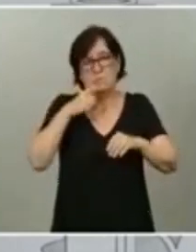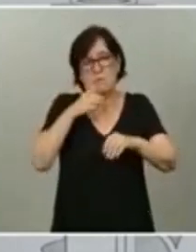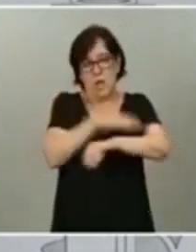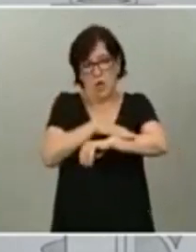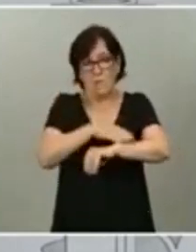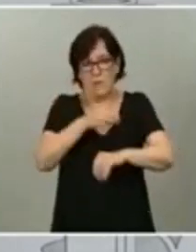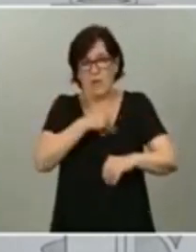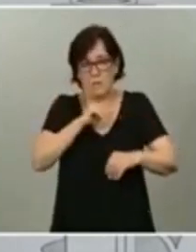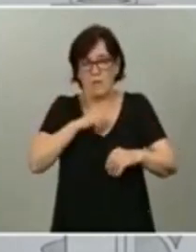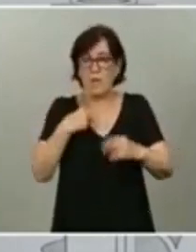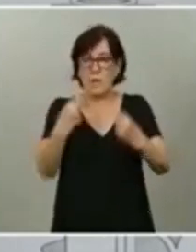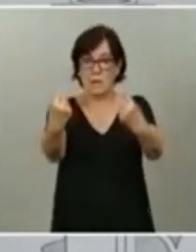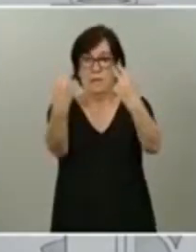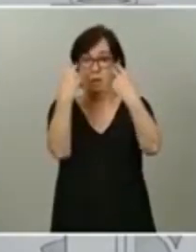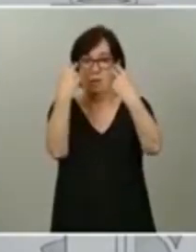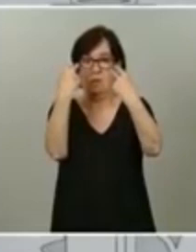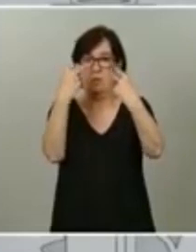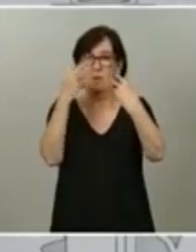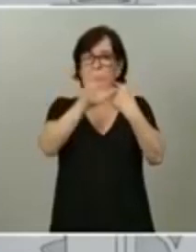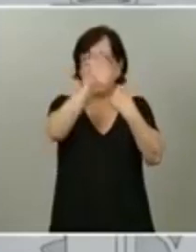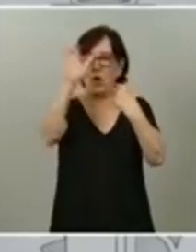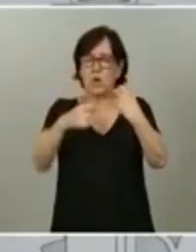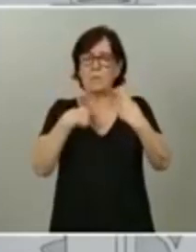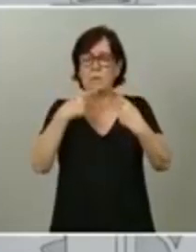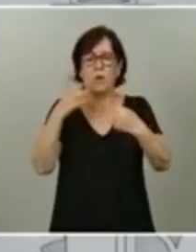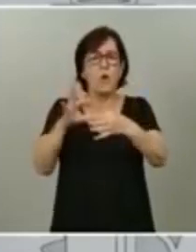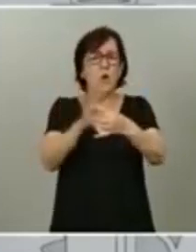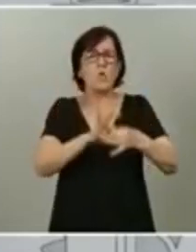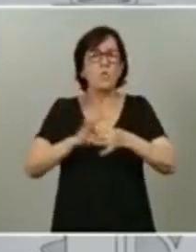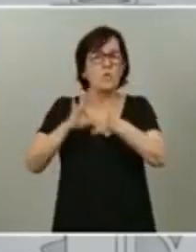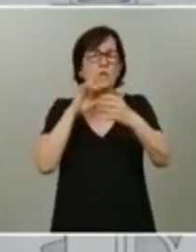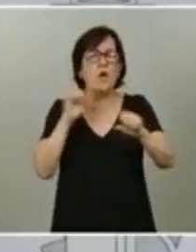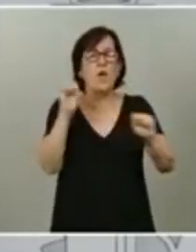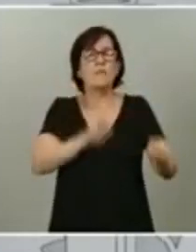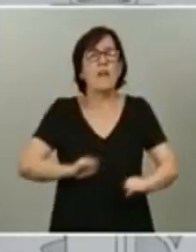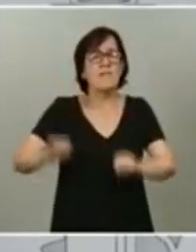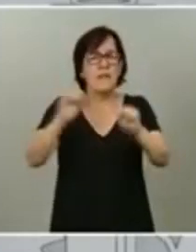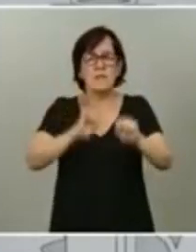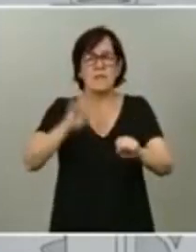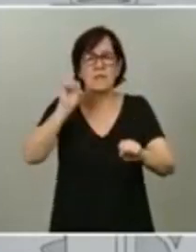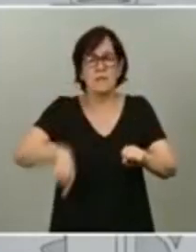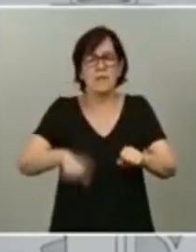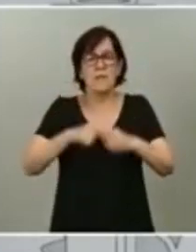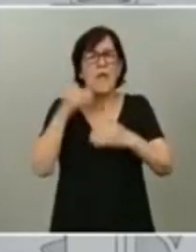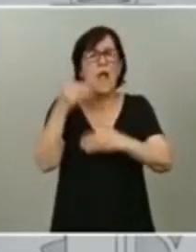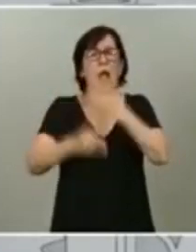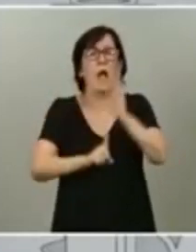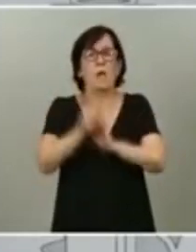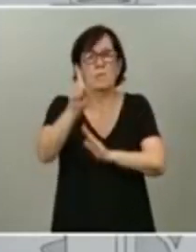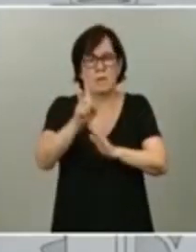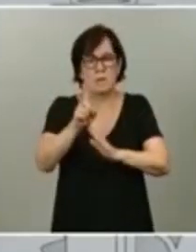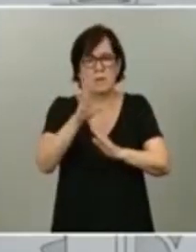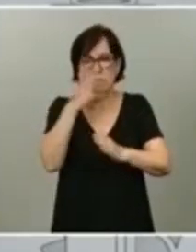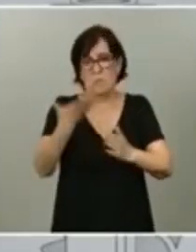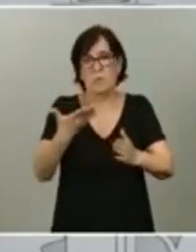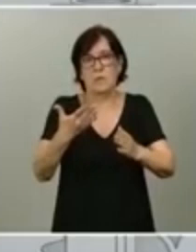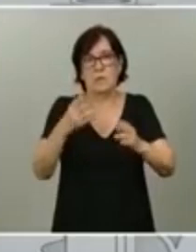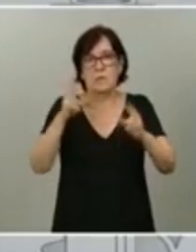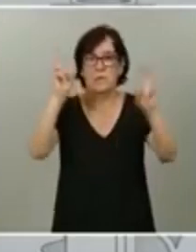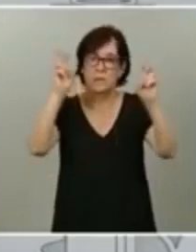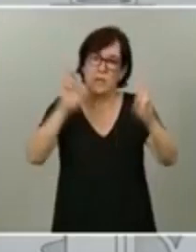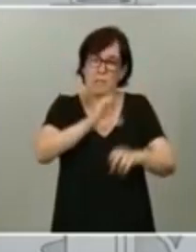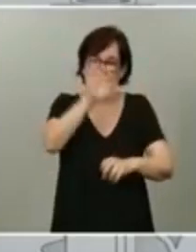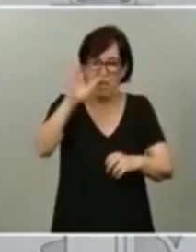como somos, unidos en la defensa y en los intereses nacionales y del avance de la causa europea. España,